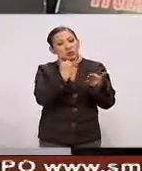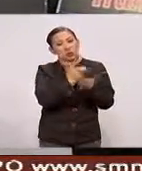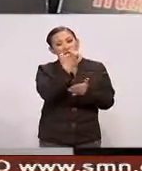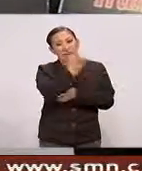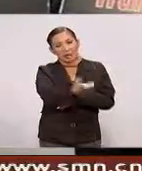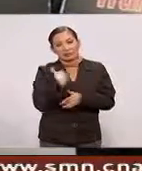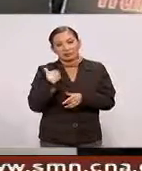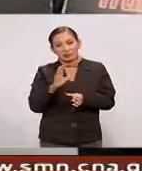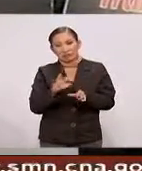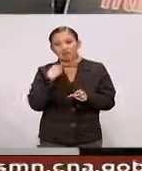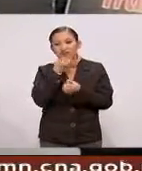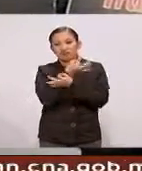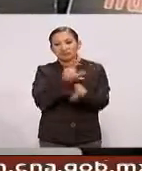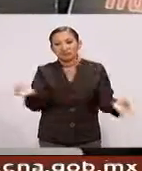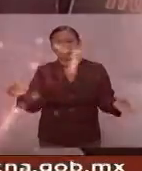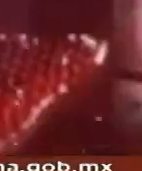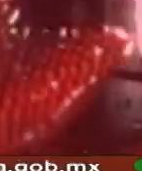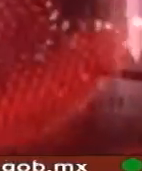esta campaña